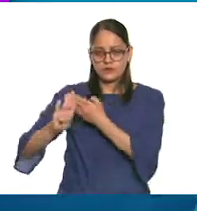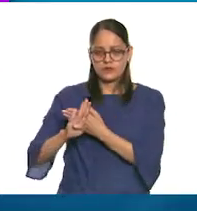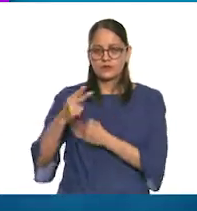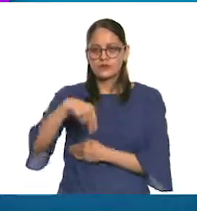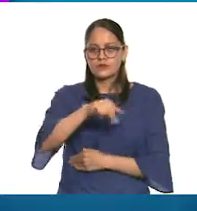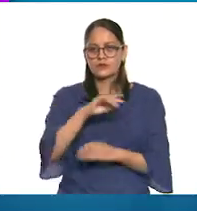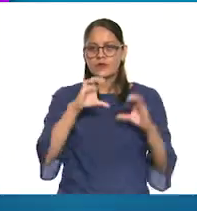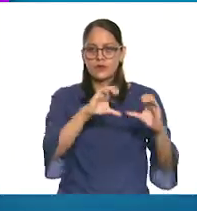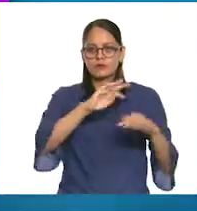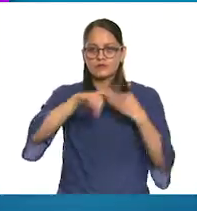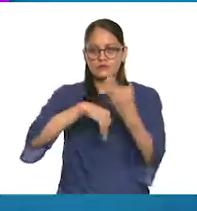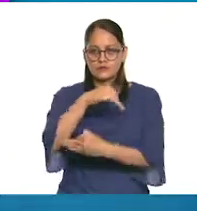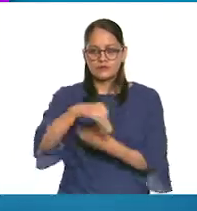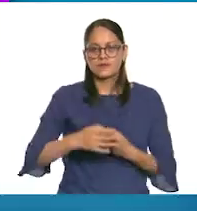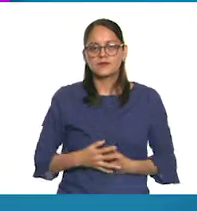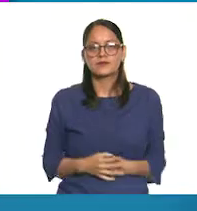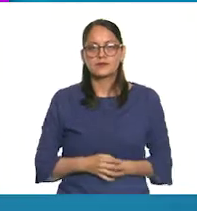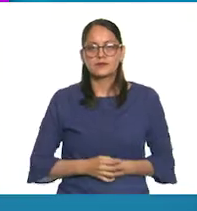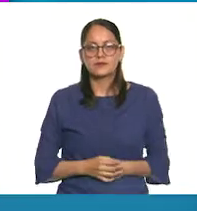unos a los otros.